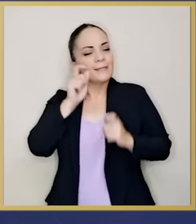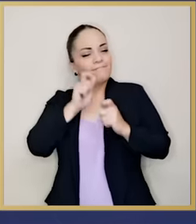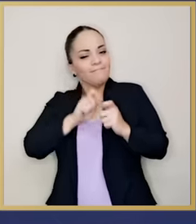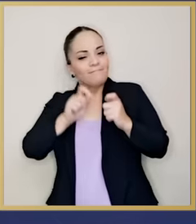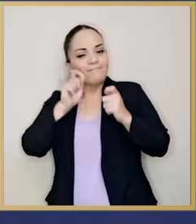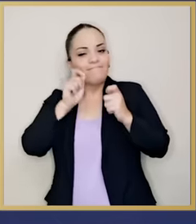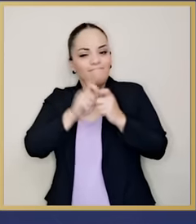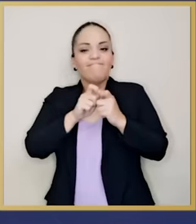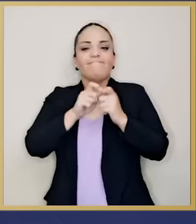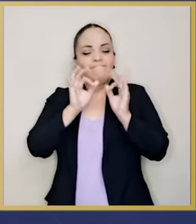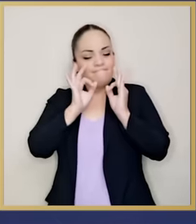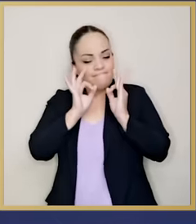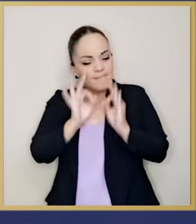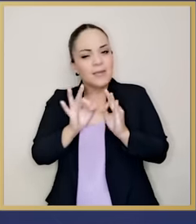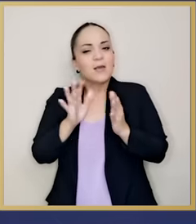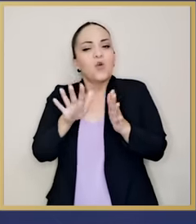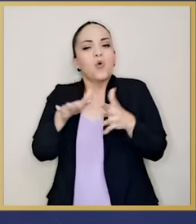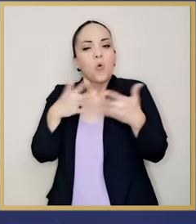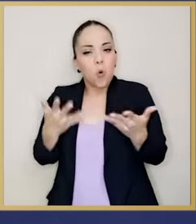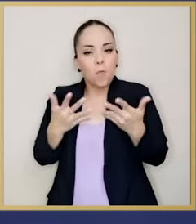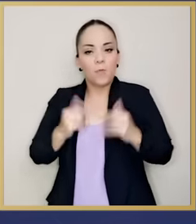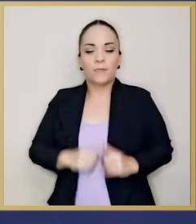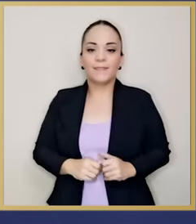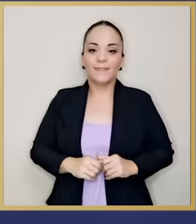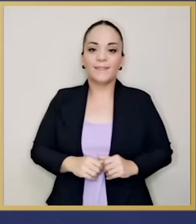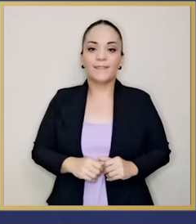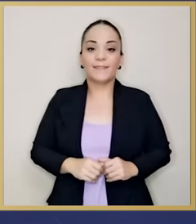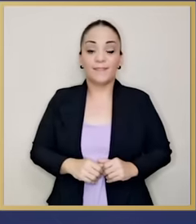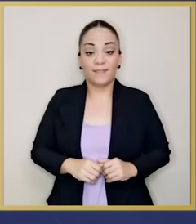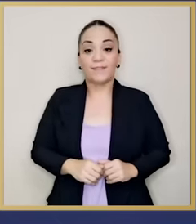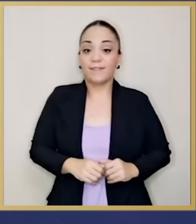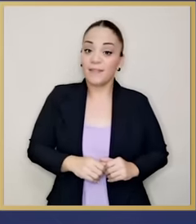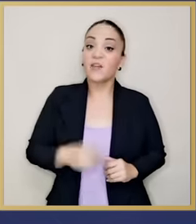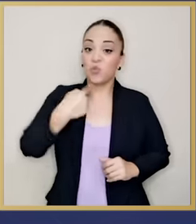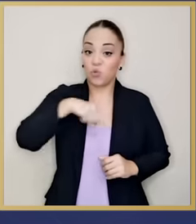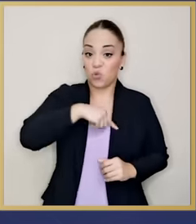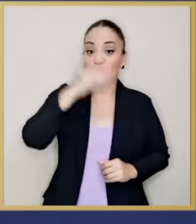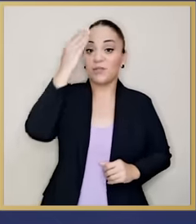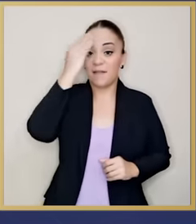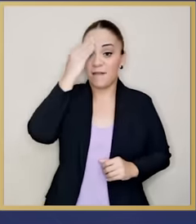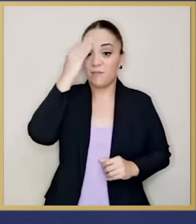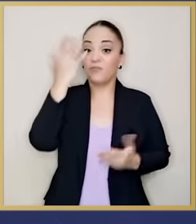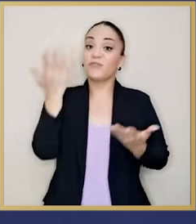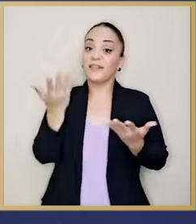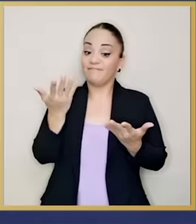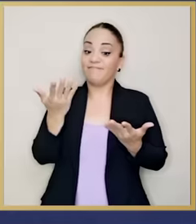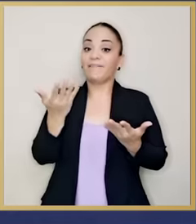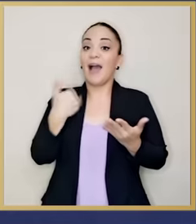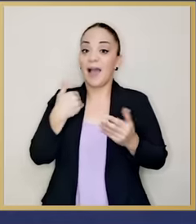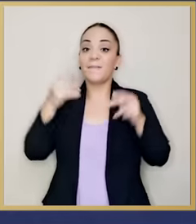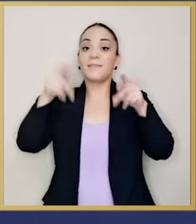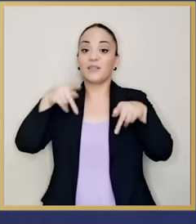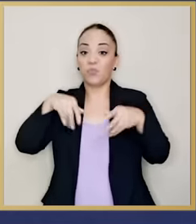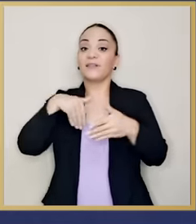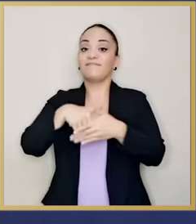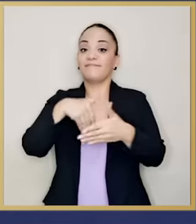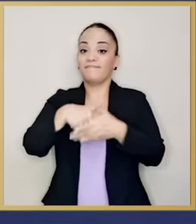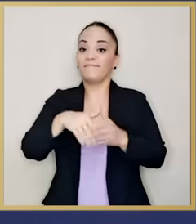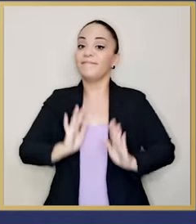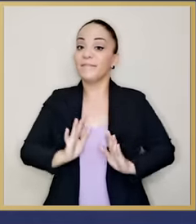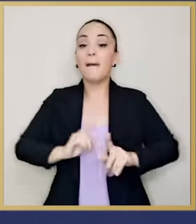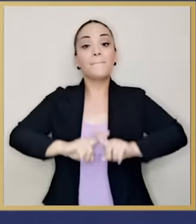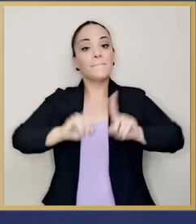precisión quirúrgica y sabiendo que la cancha está embarrilada. Vamos a hacer